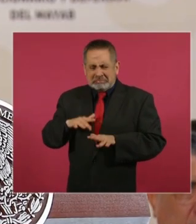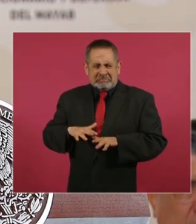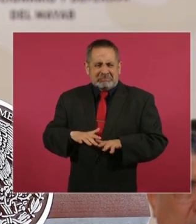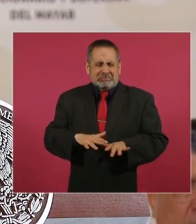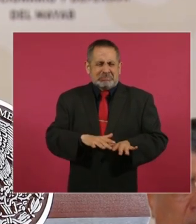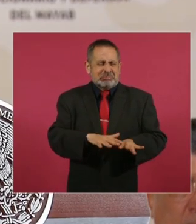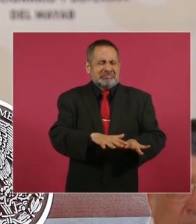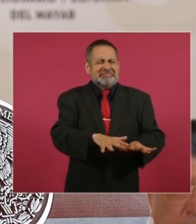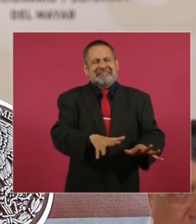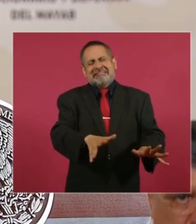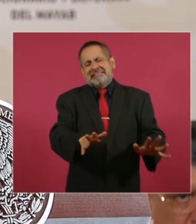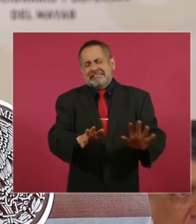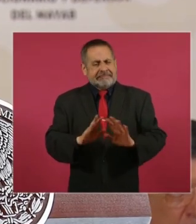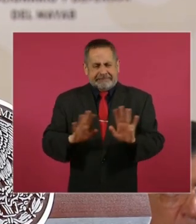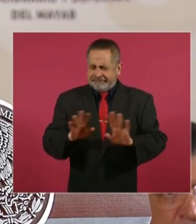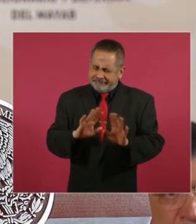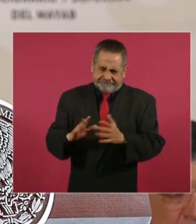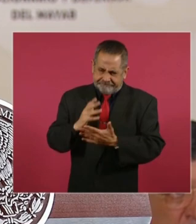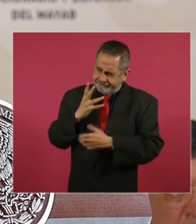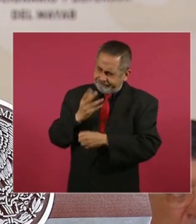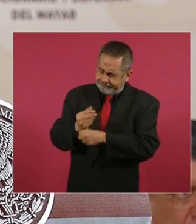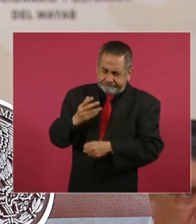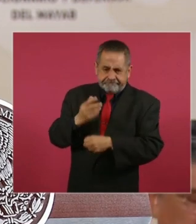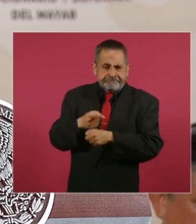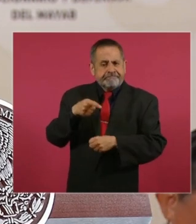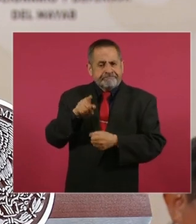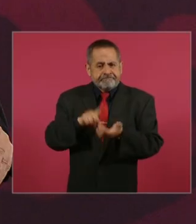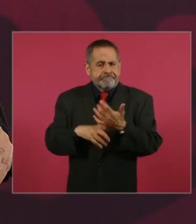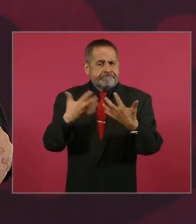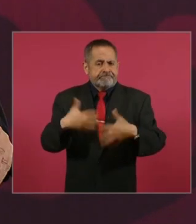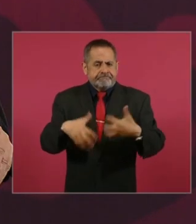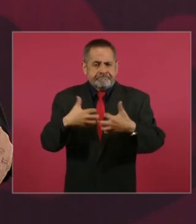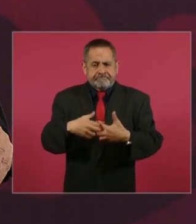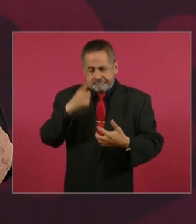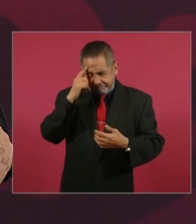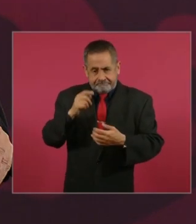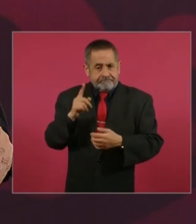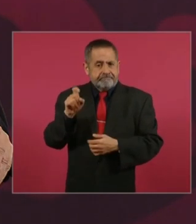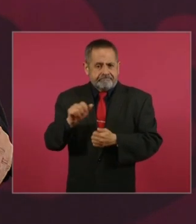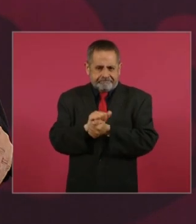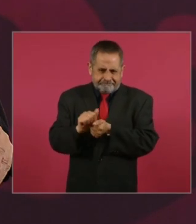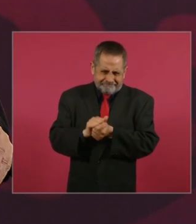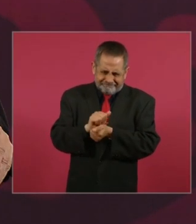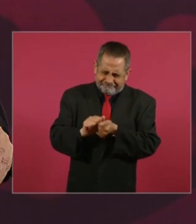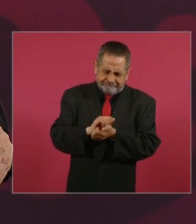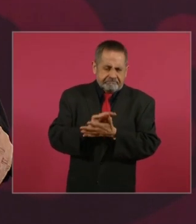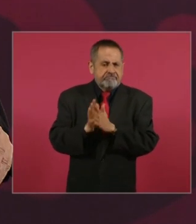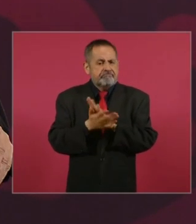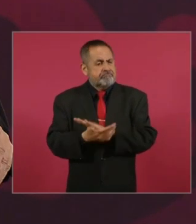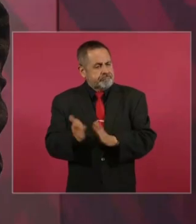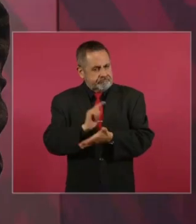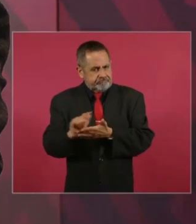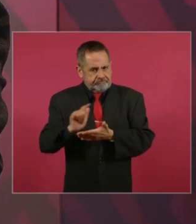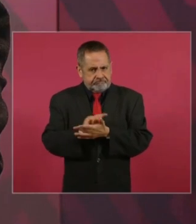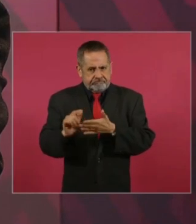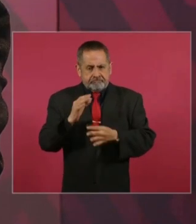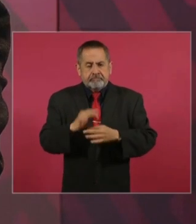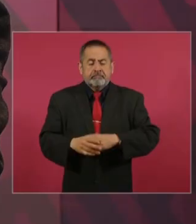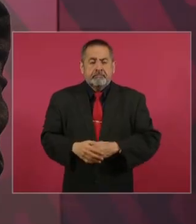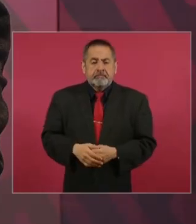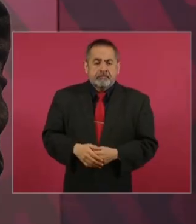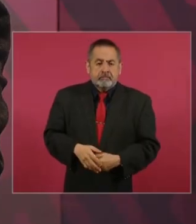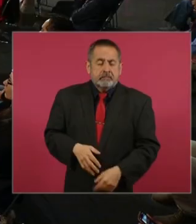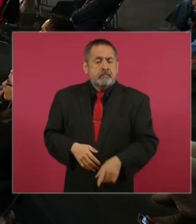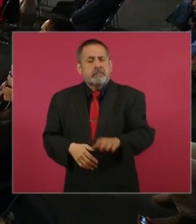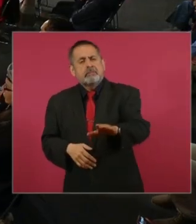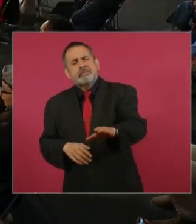rehabilitando toda una planta de tratamiento y vamos a resolver el problema. En Senada